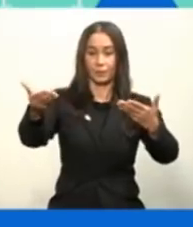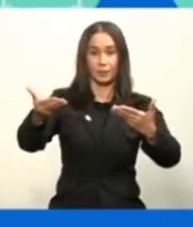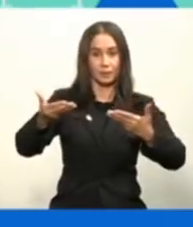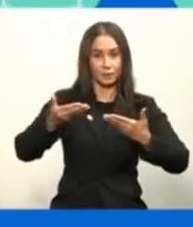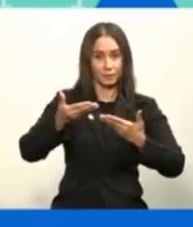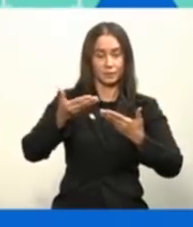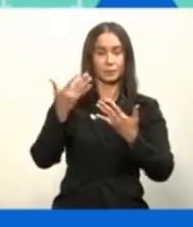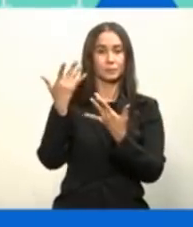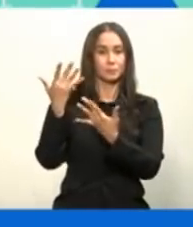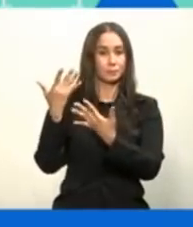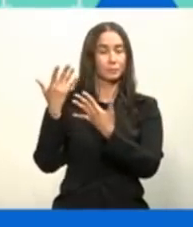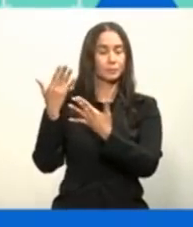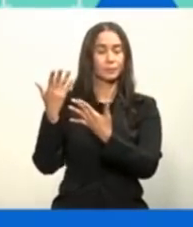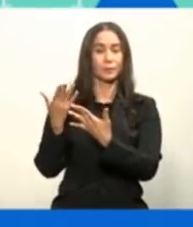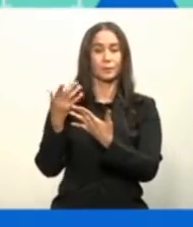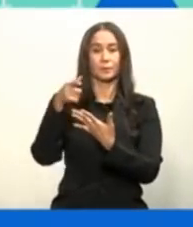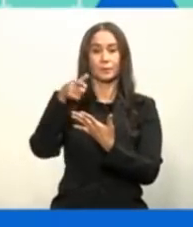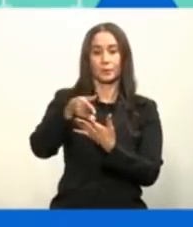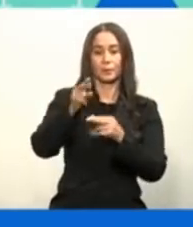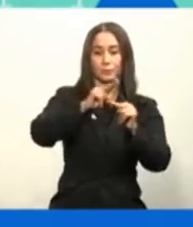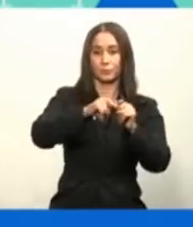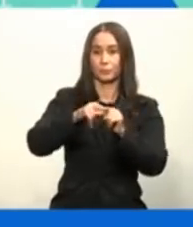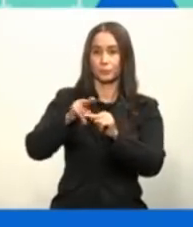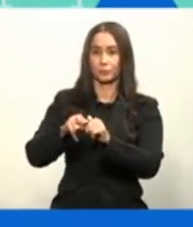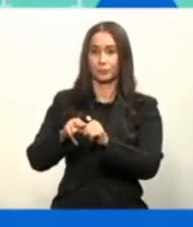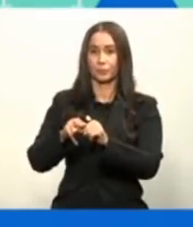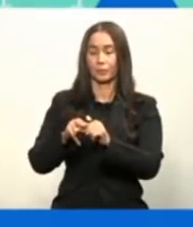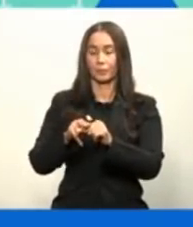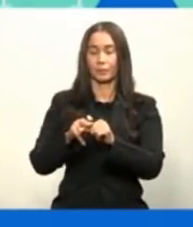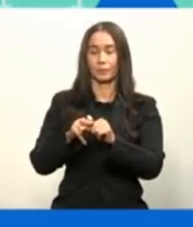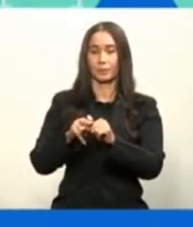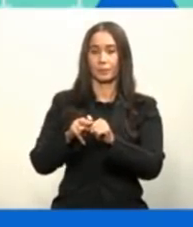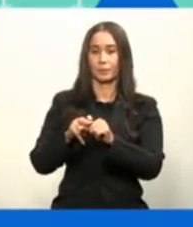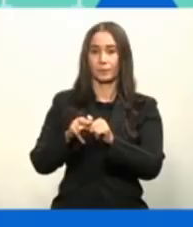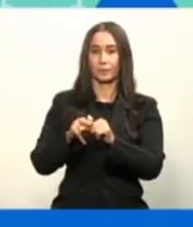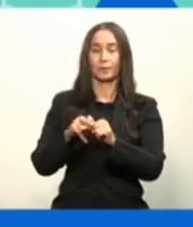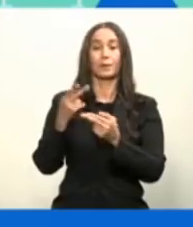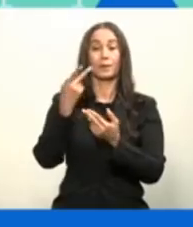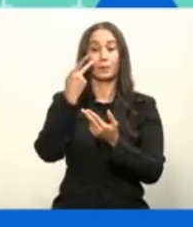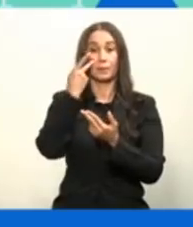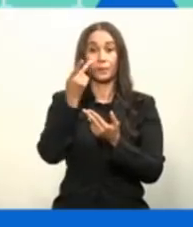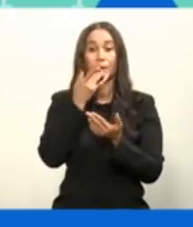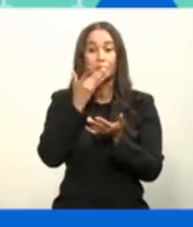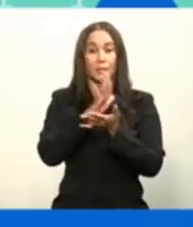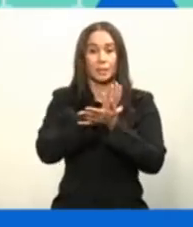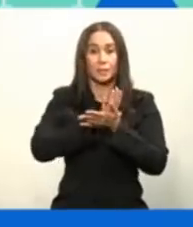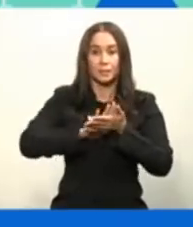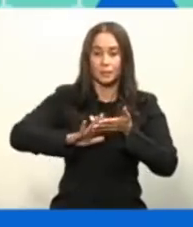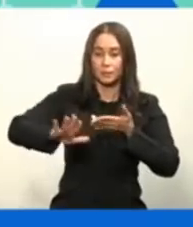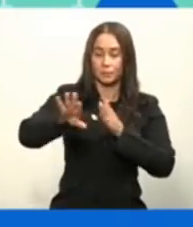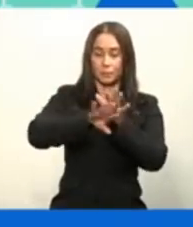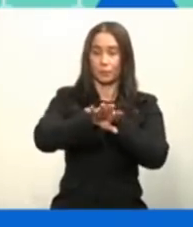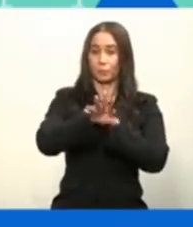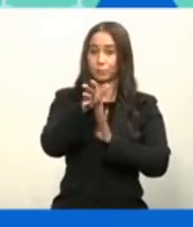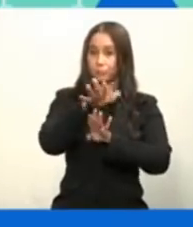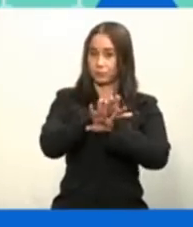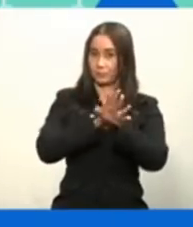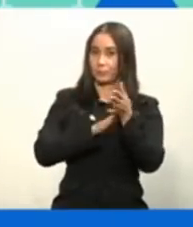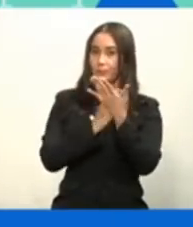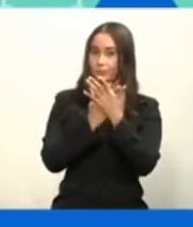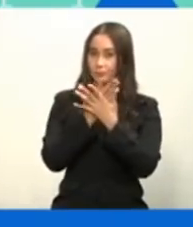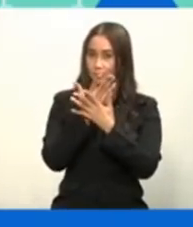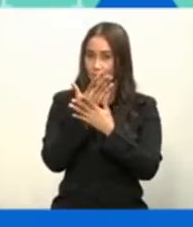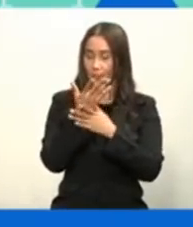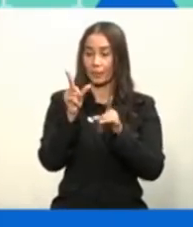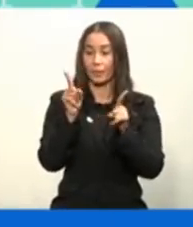y la espera donde se deberá sanitarizar lo que son las manos y también